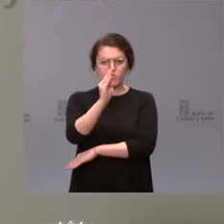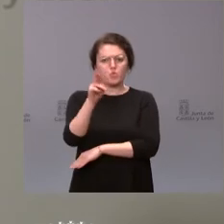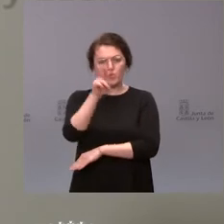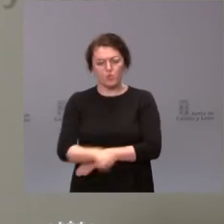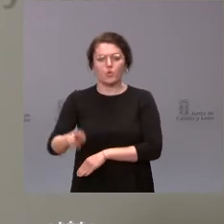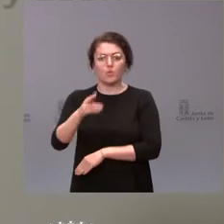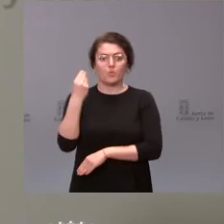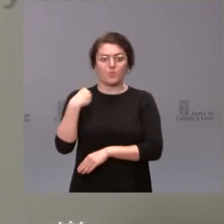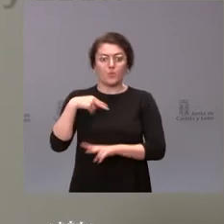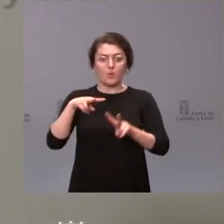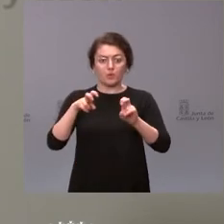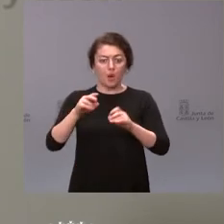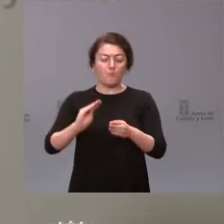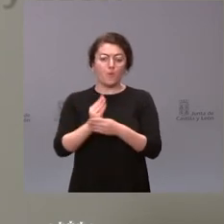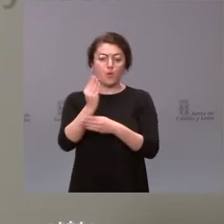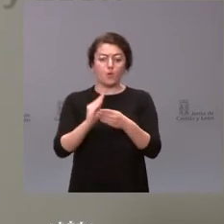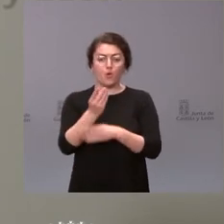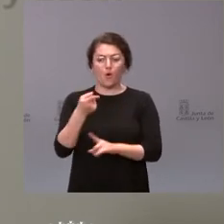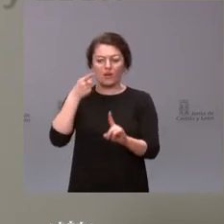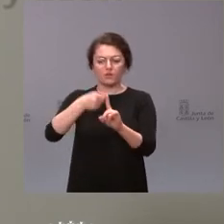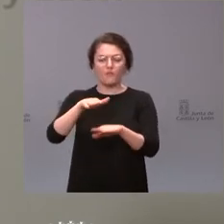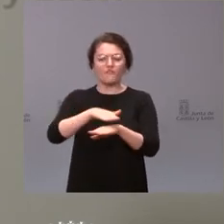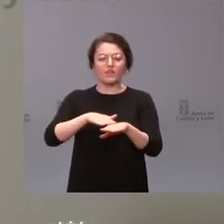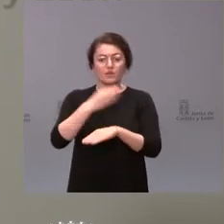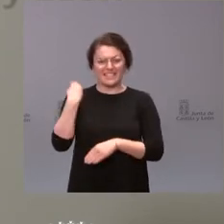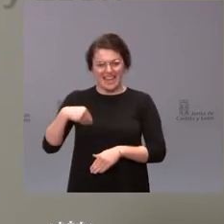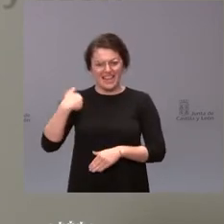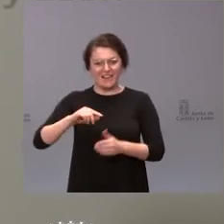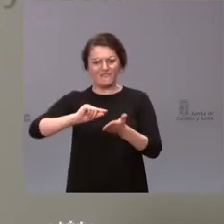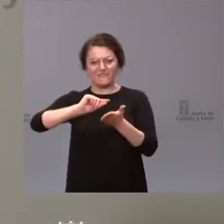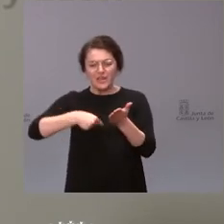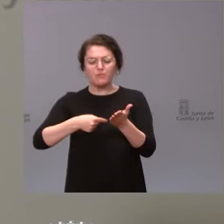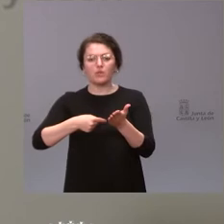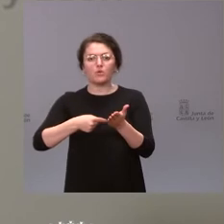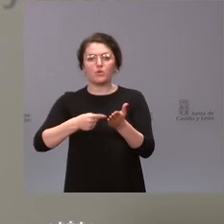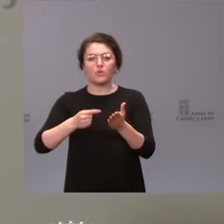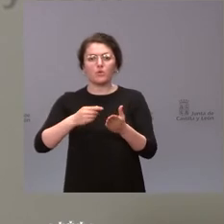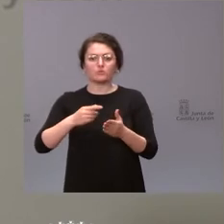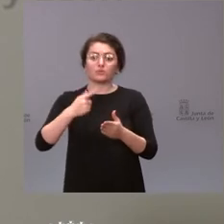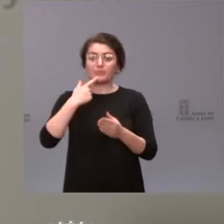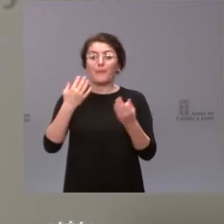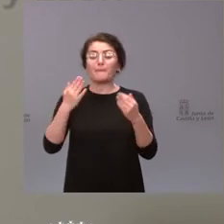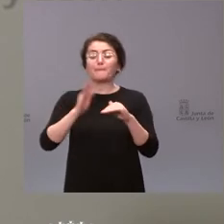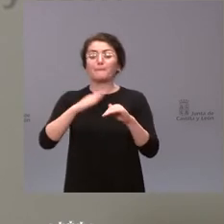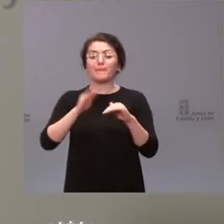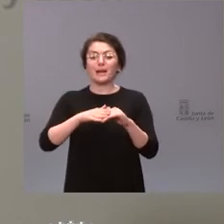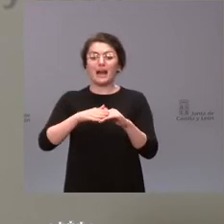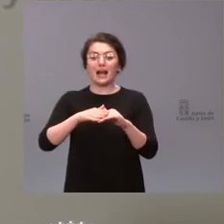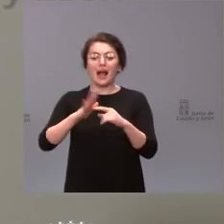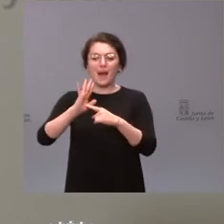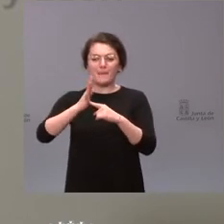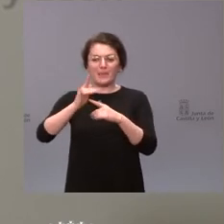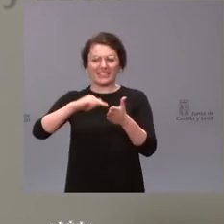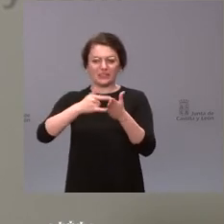objetivos básicos y que ya tenemos firmados con el Ayuntamiento de León es la ampliación de ese parque tecnológico de León al que hacíamos referencia. Quizá eso me lleva a una primera